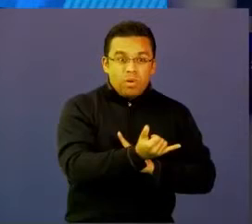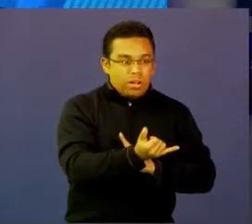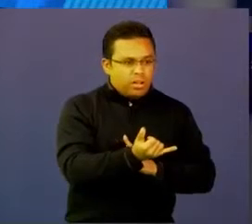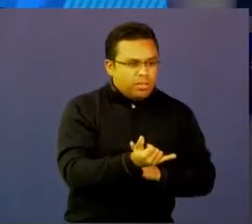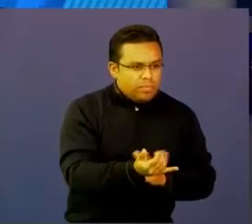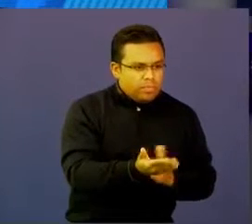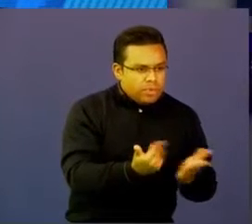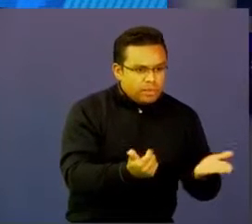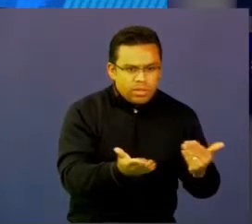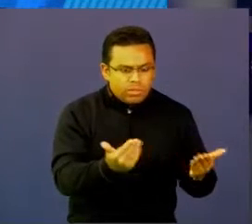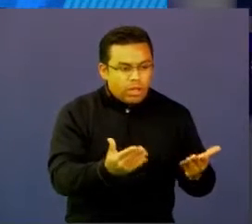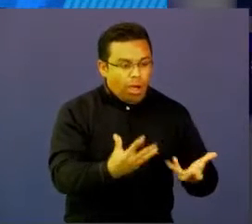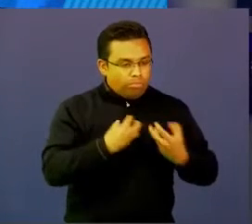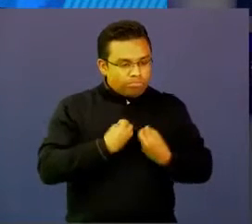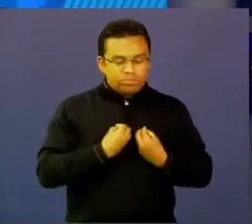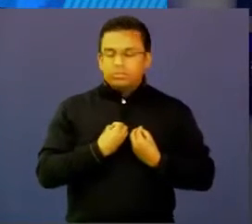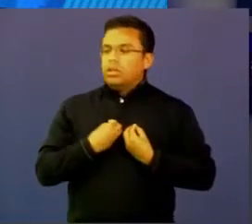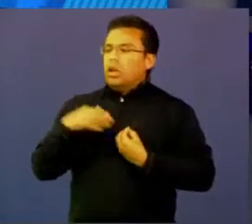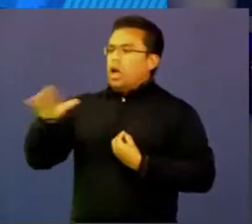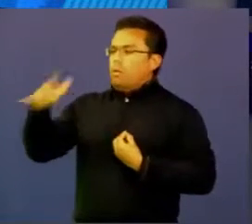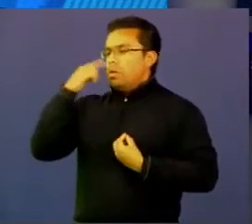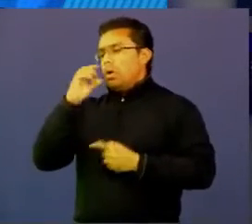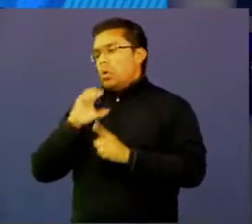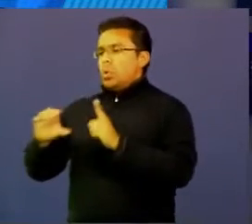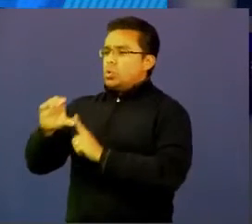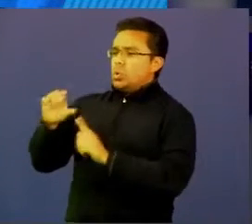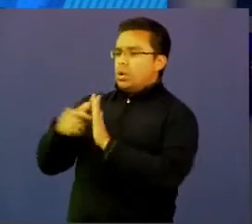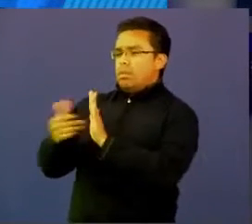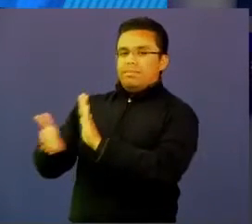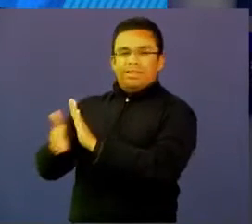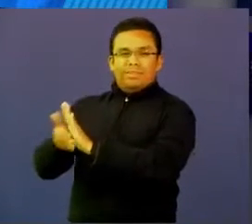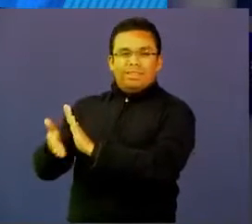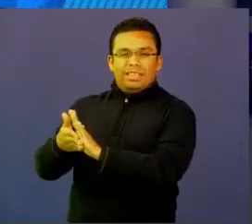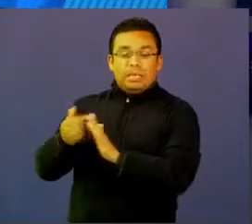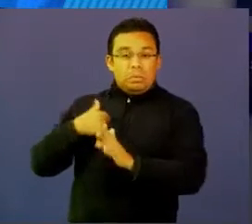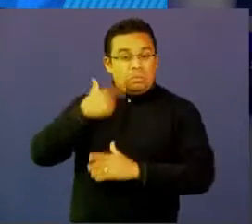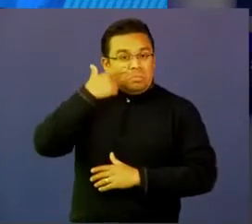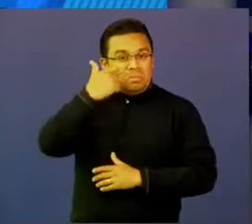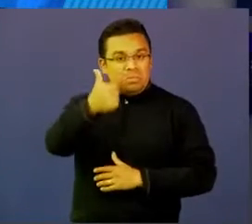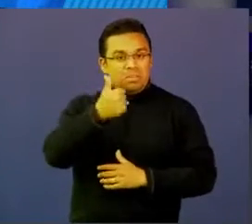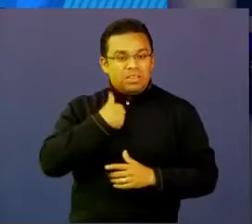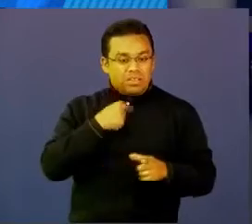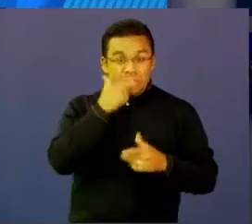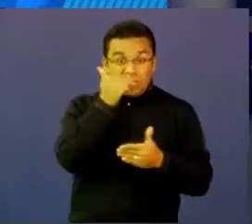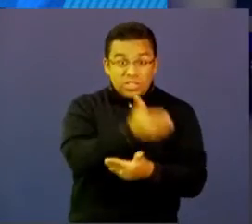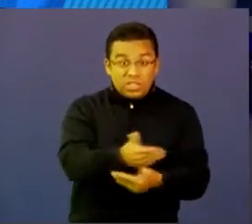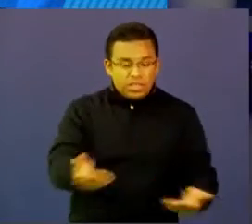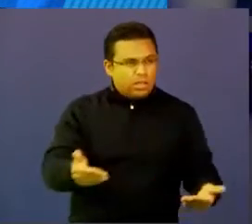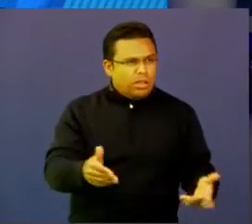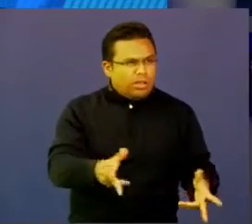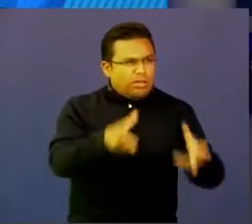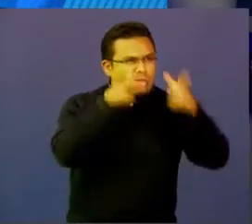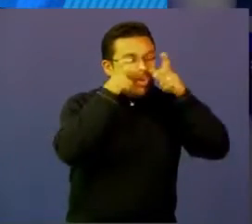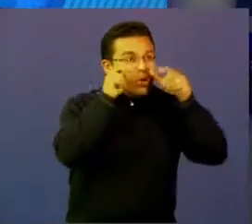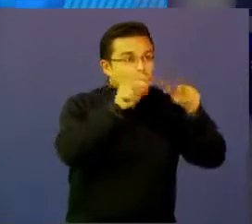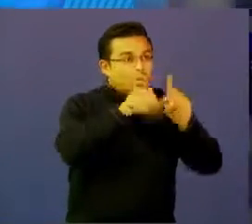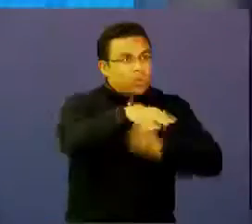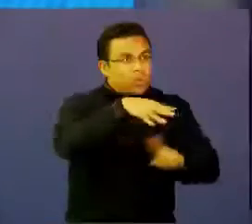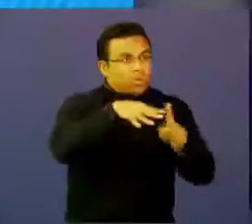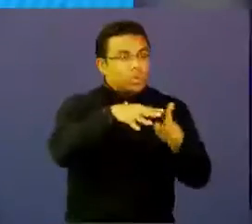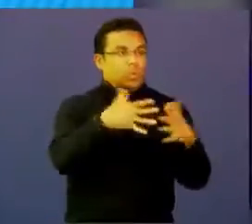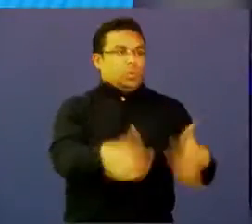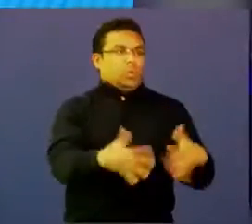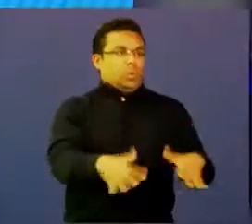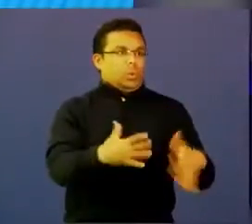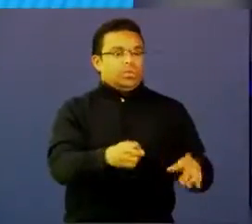como parte del personaje y de la historia. Entonces, eso es muy divertido y los niños al tener historias de contexto, pues se más es